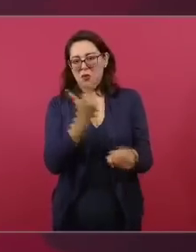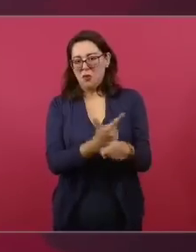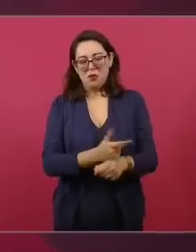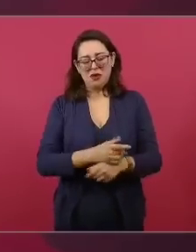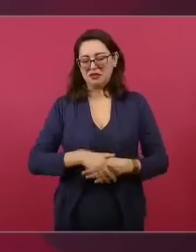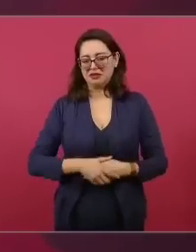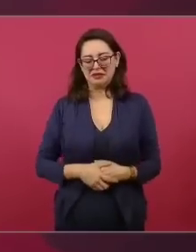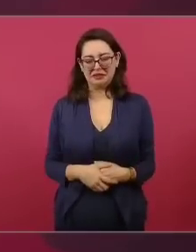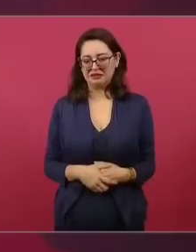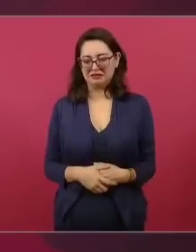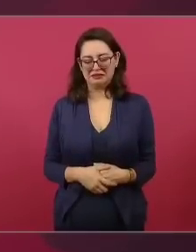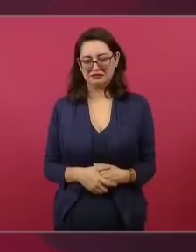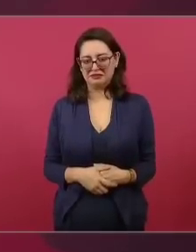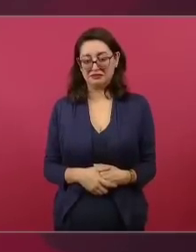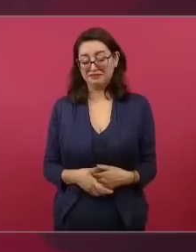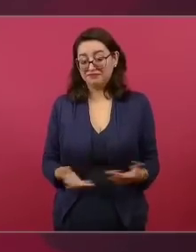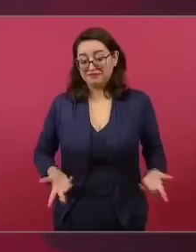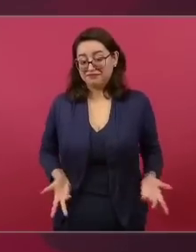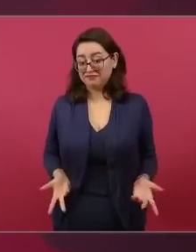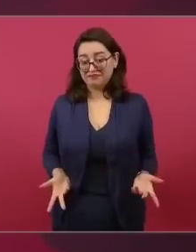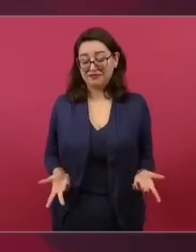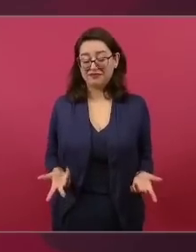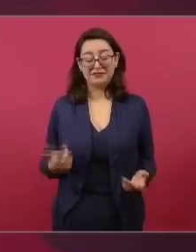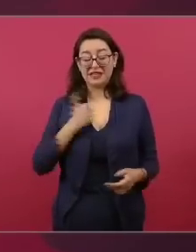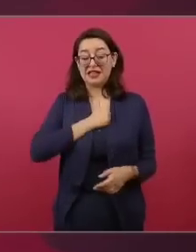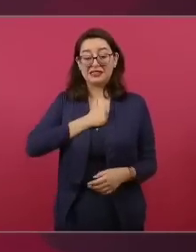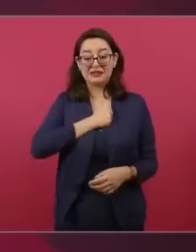a los partidos.